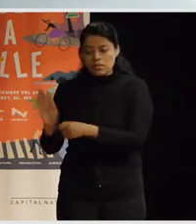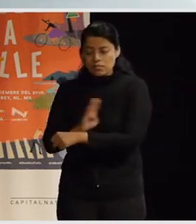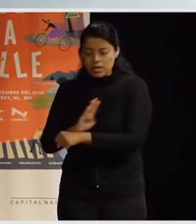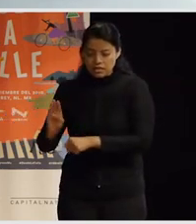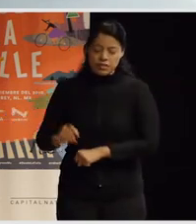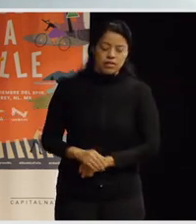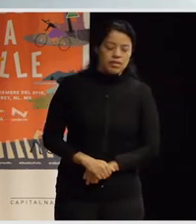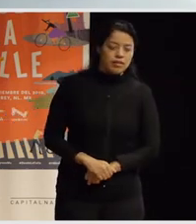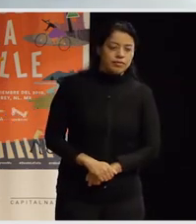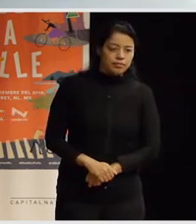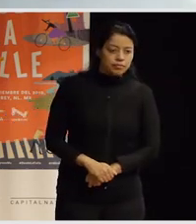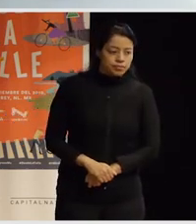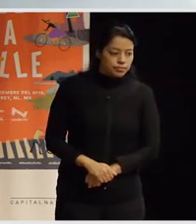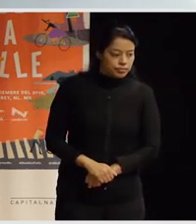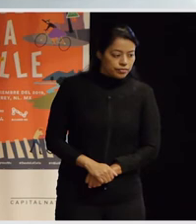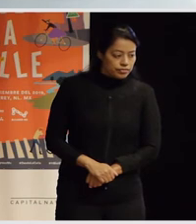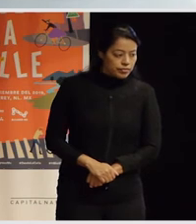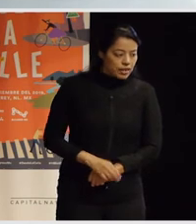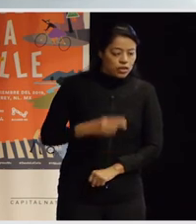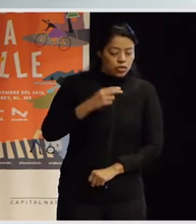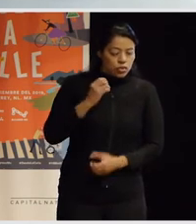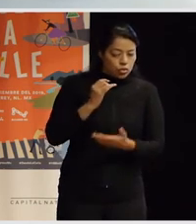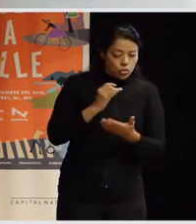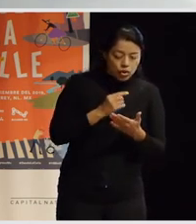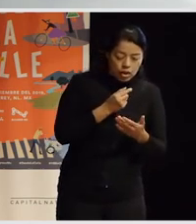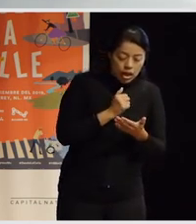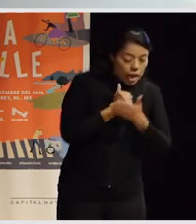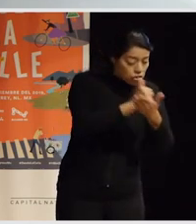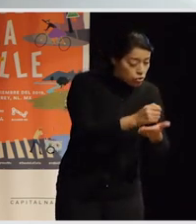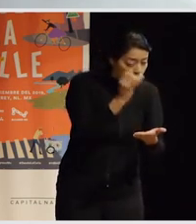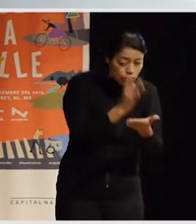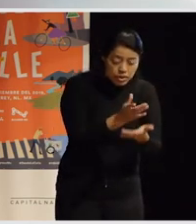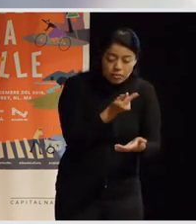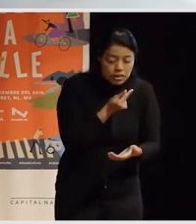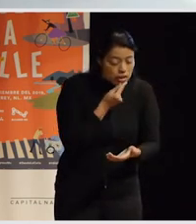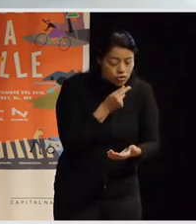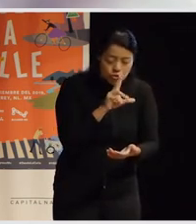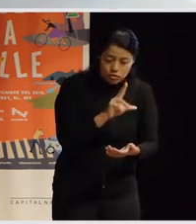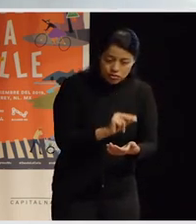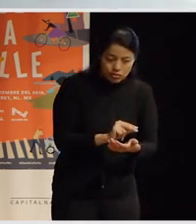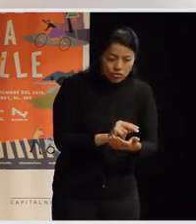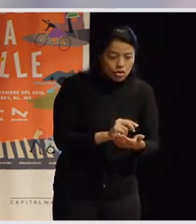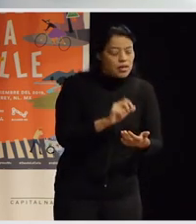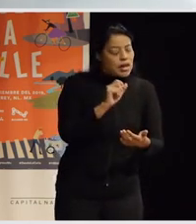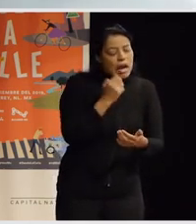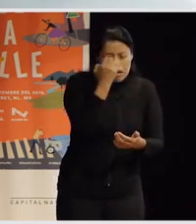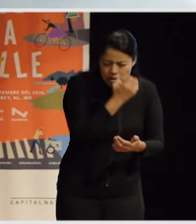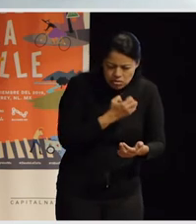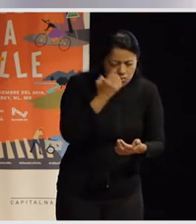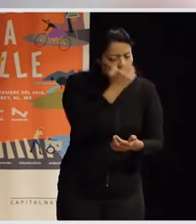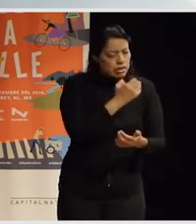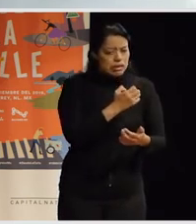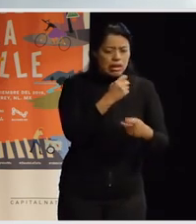la perspectiva interseccional, ¿no? O es decir, no solo la infancia blanca que tiene, ¿no? Que va a no sé qué escuelita súper